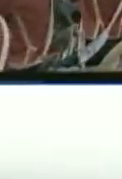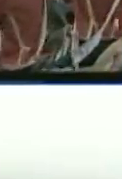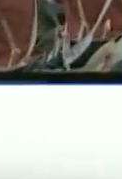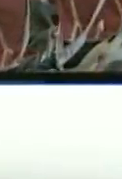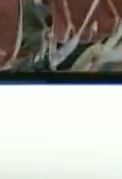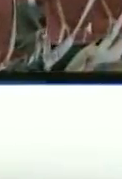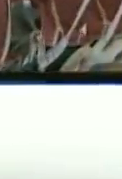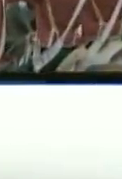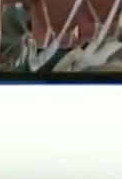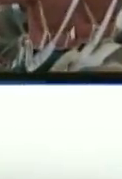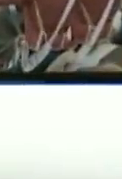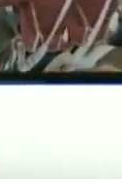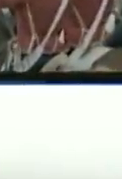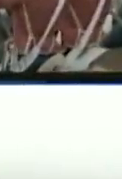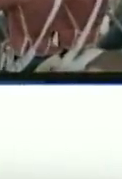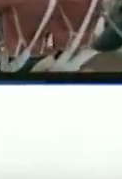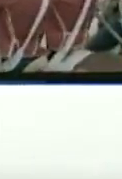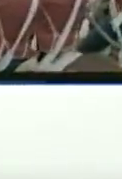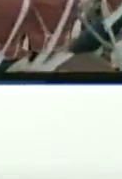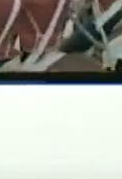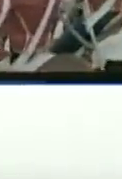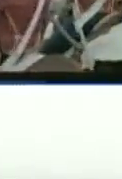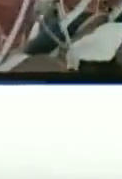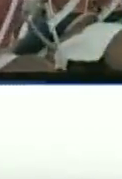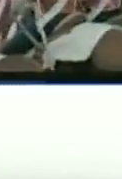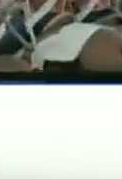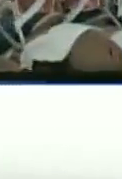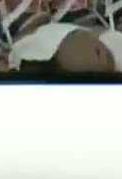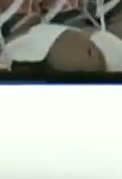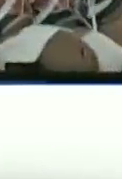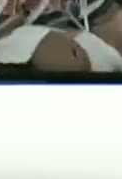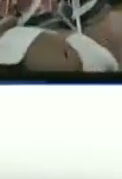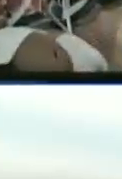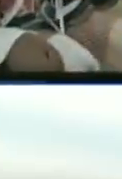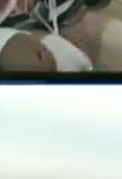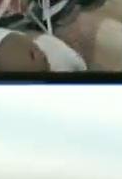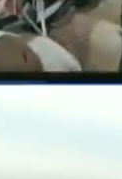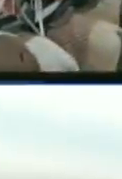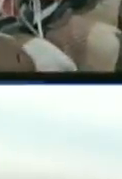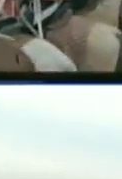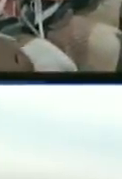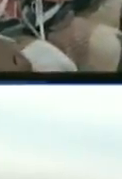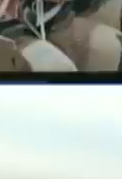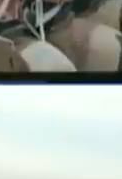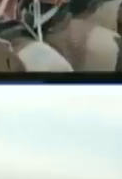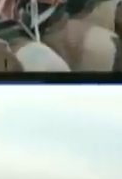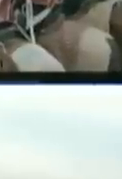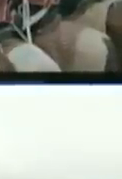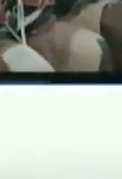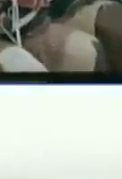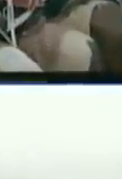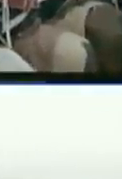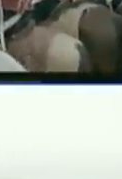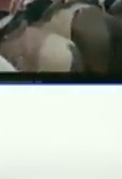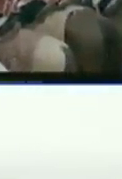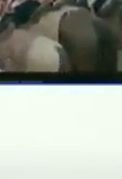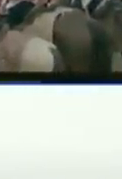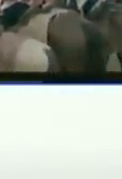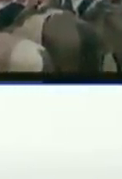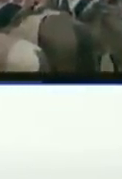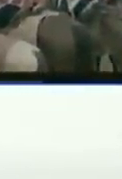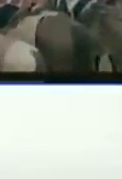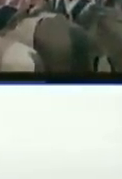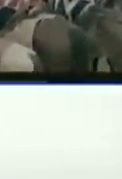villancicos y vendrán seis capítulos más de Carabobo Caminos de Libertad y me dicen Luis Alberto